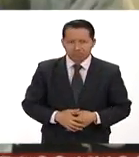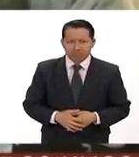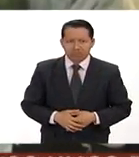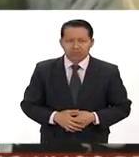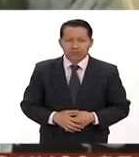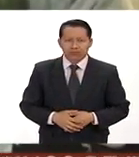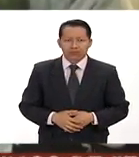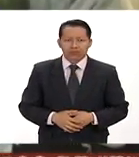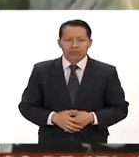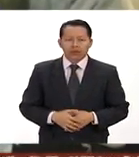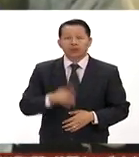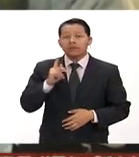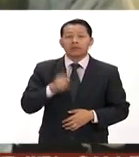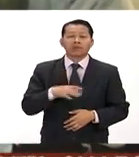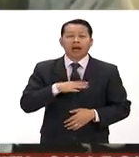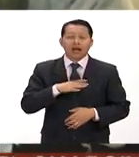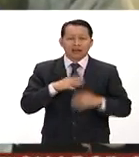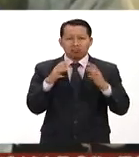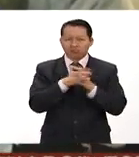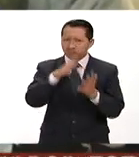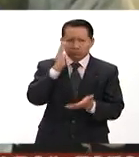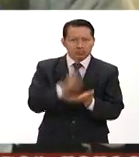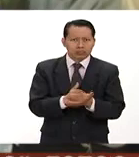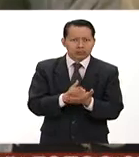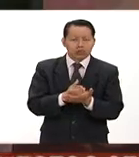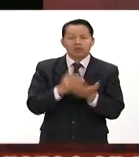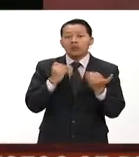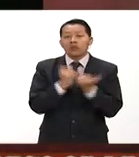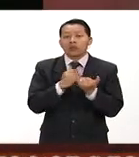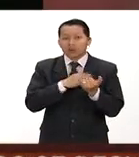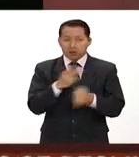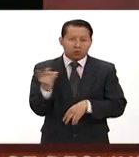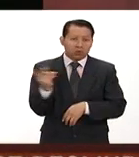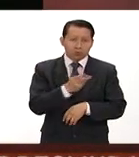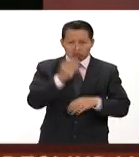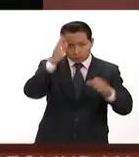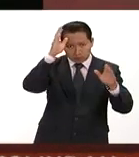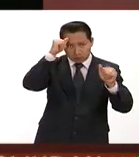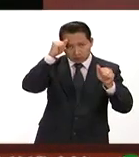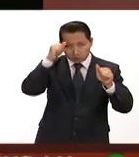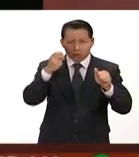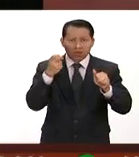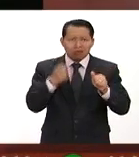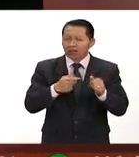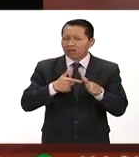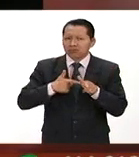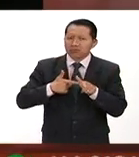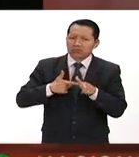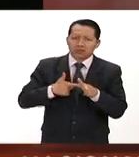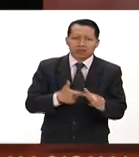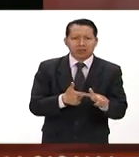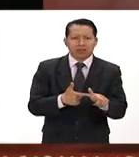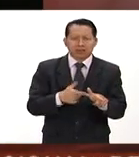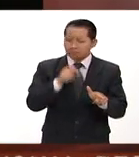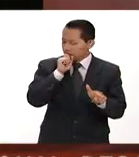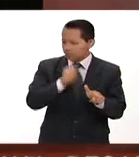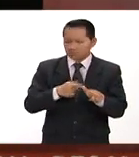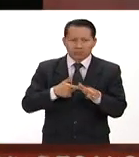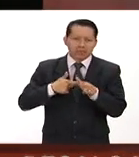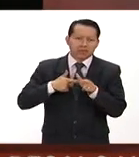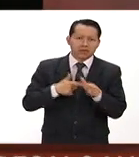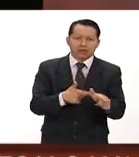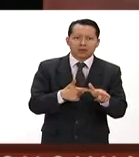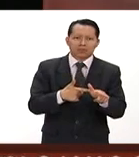El cese al fuego y de hostilidades bilateral y definitivo sigue vigente y seguirá vigente.